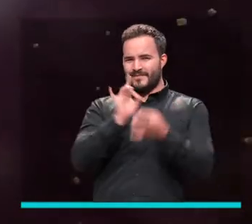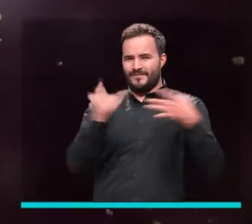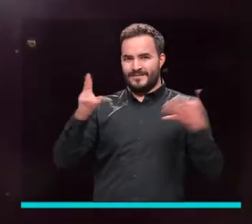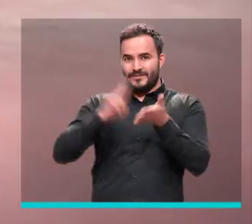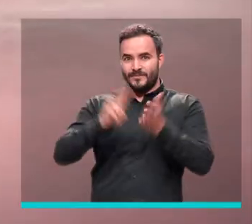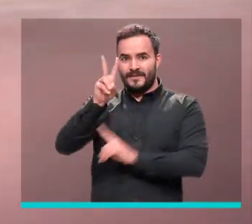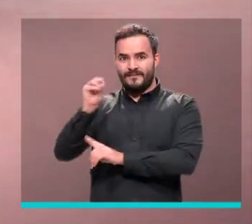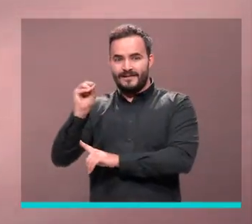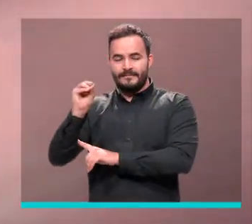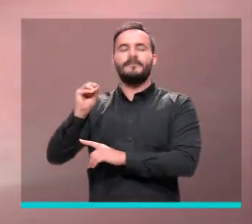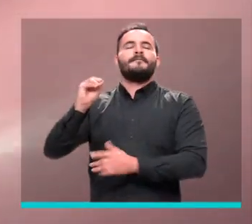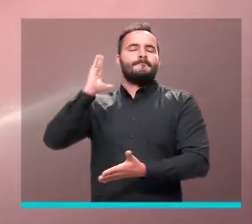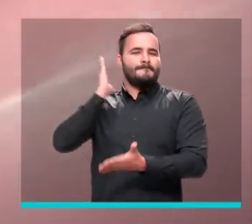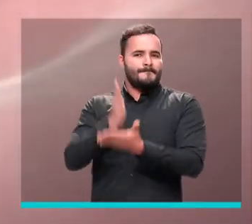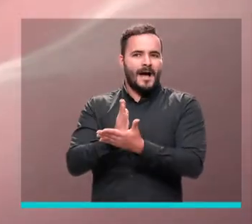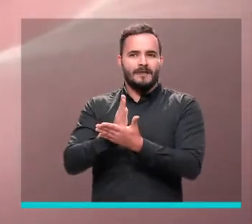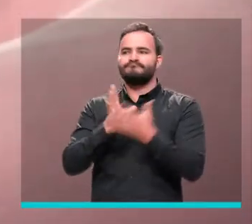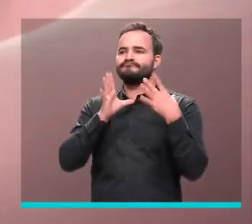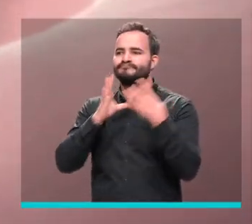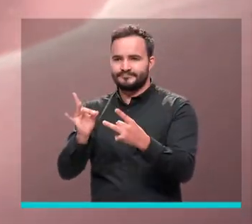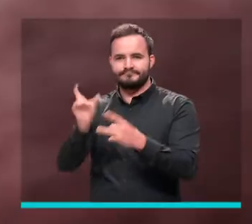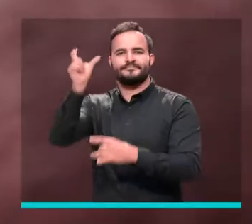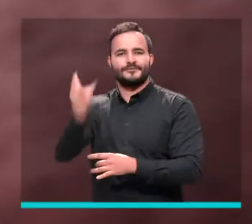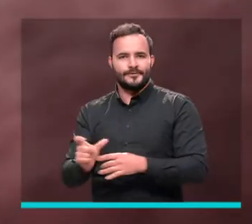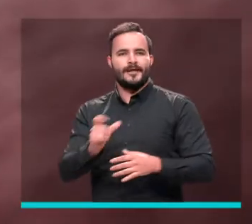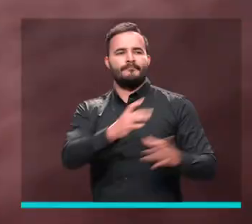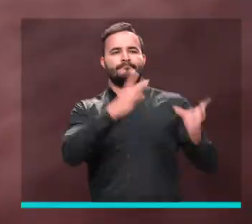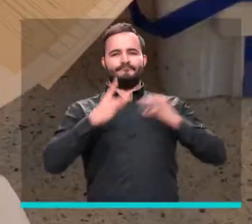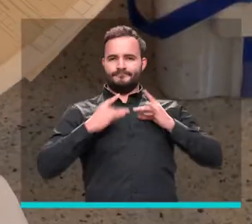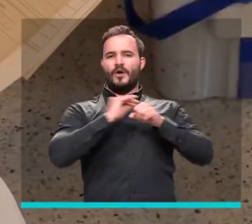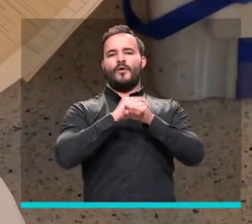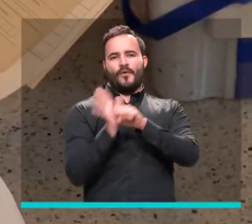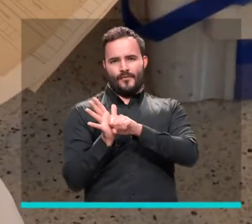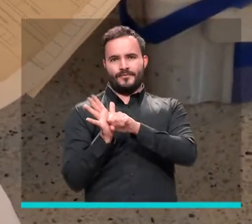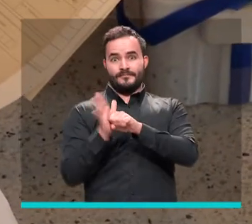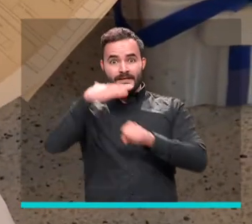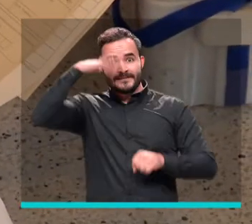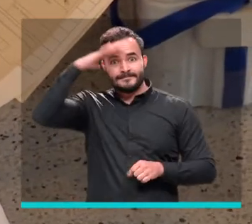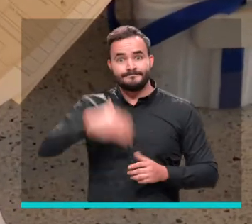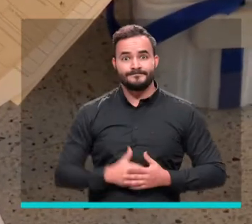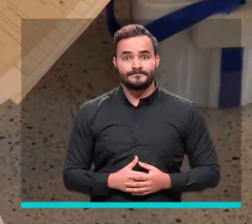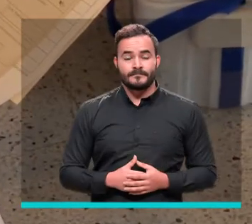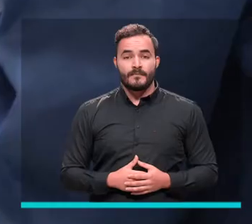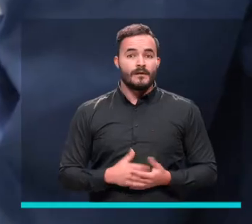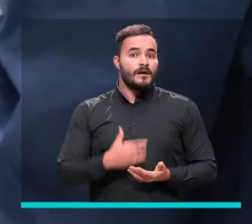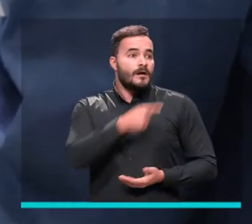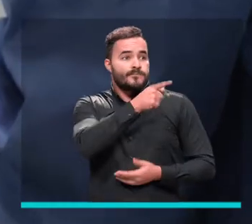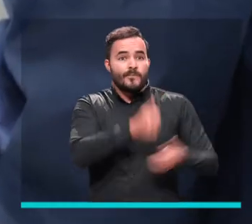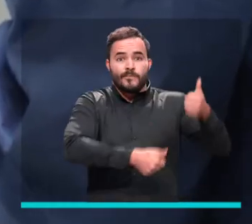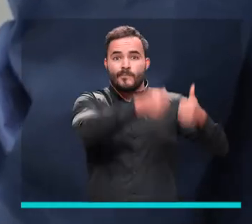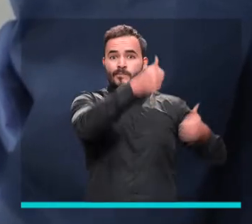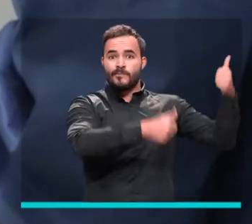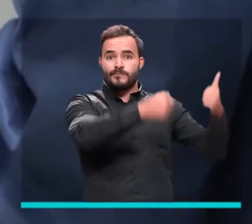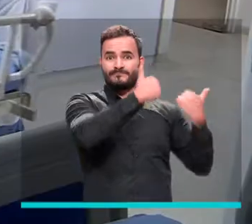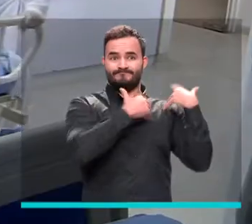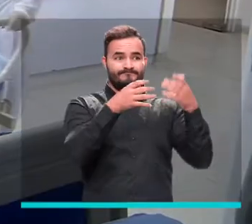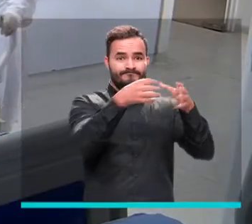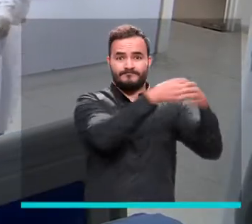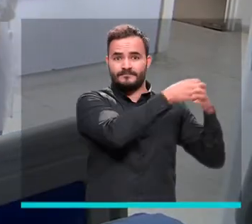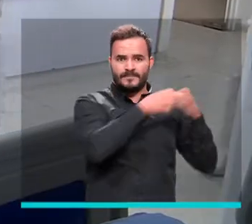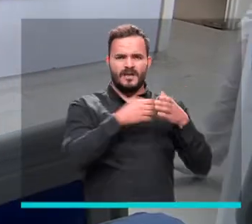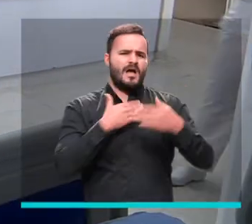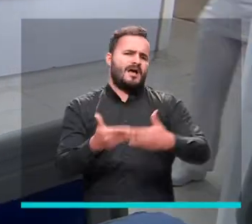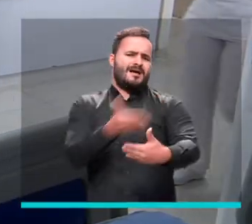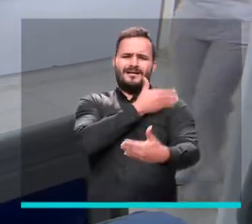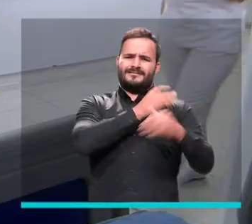se confirmó el primer caso de coronavirus en Medellín. Sin embargo, las autoridades locales ya se habían adelantado a la